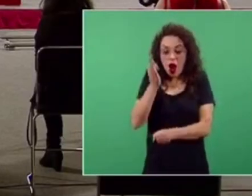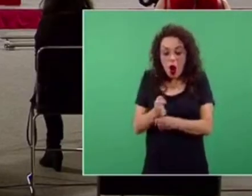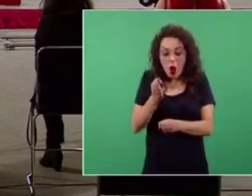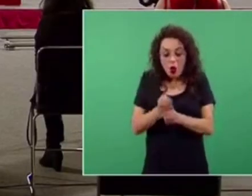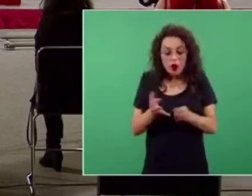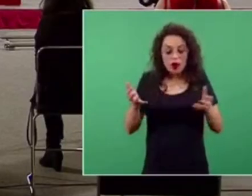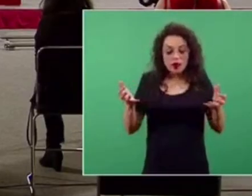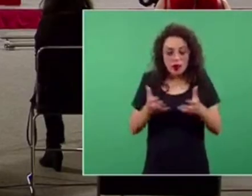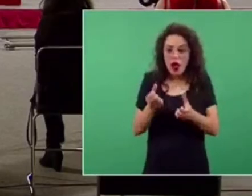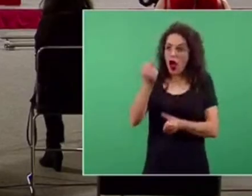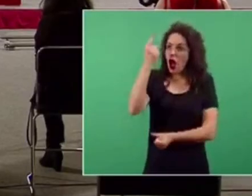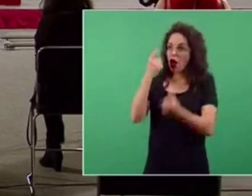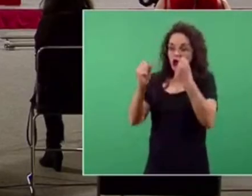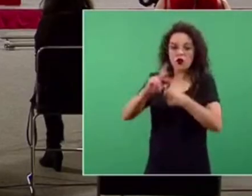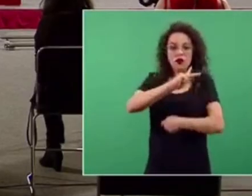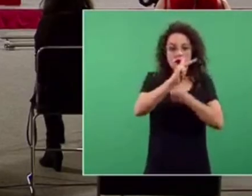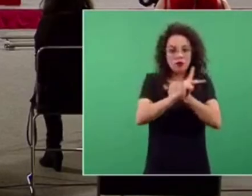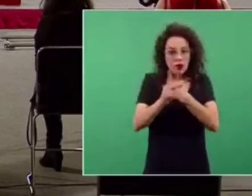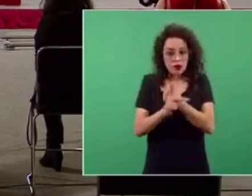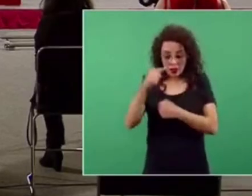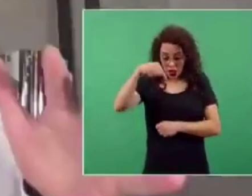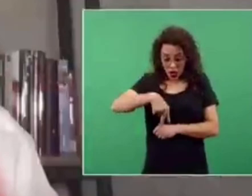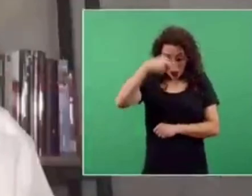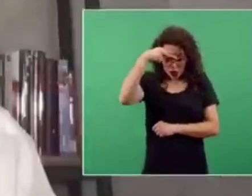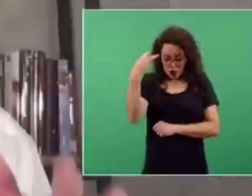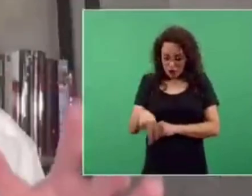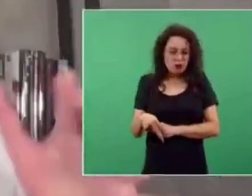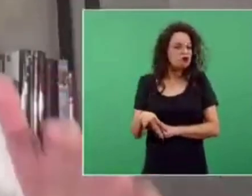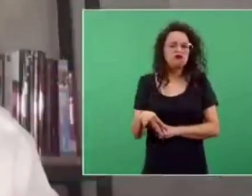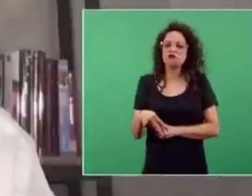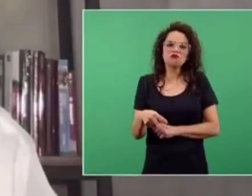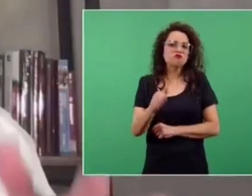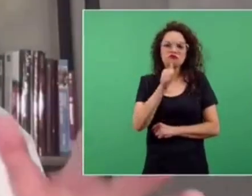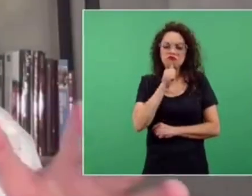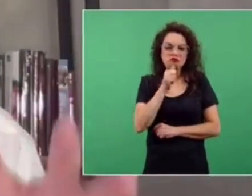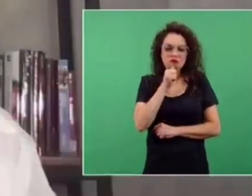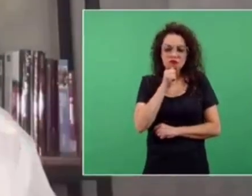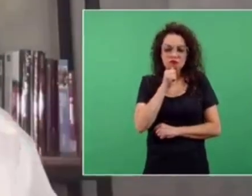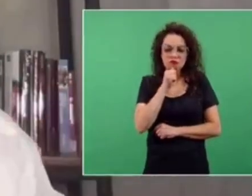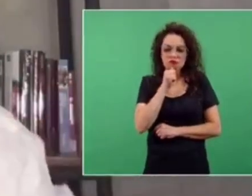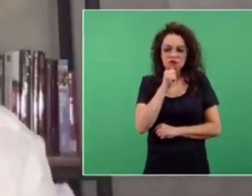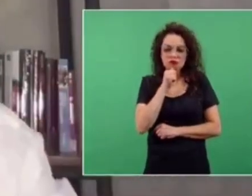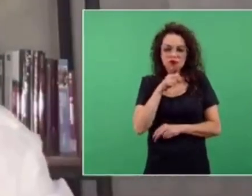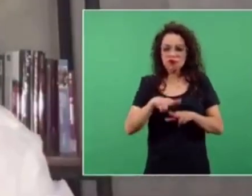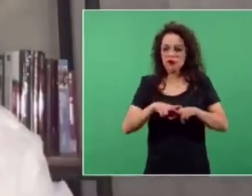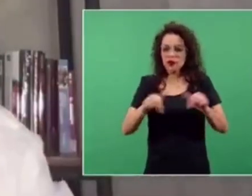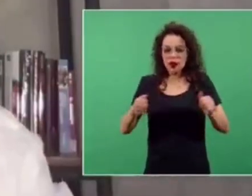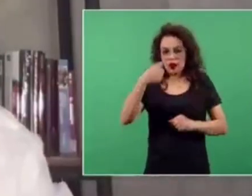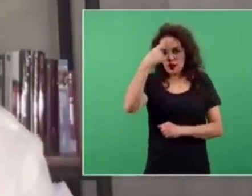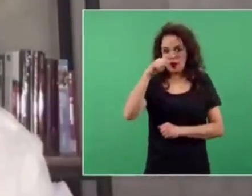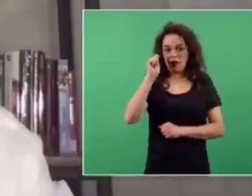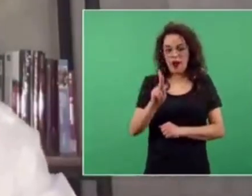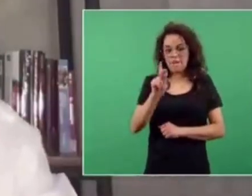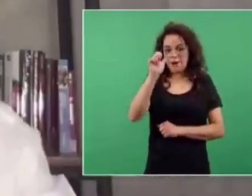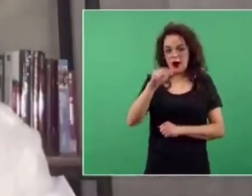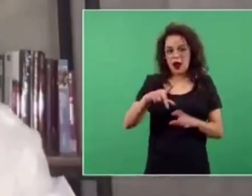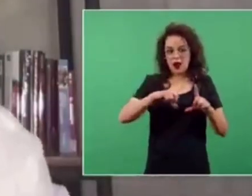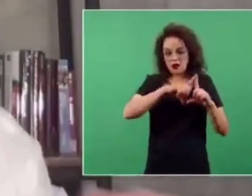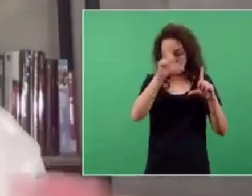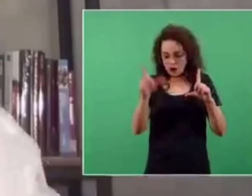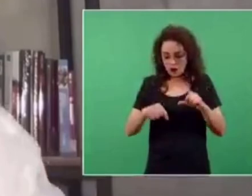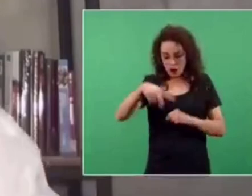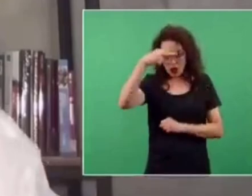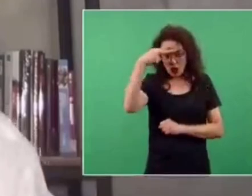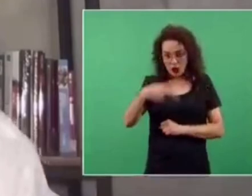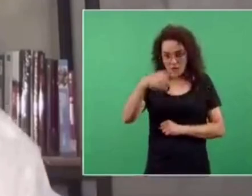en algunos países. No en México y para el Plan Nacional de Vacunación contra el Virus SARS-CoV-2 de México,